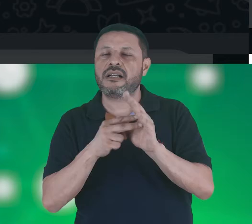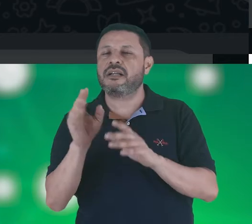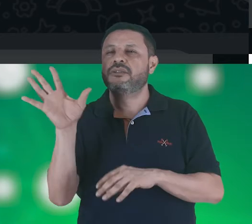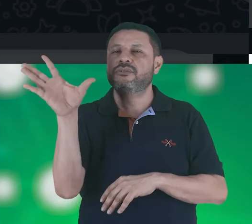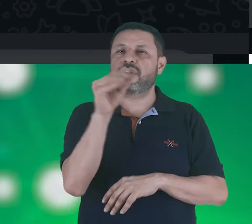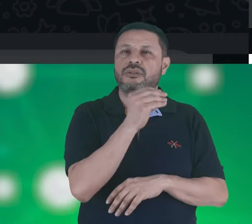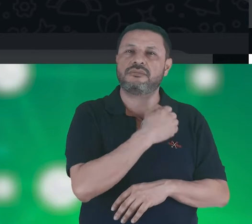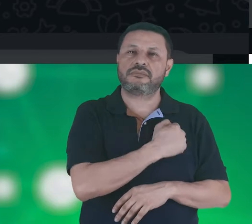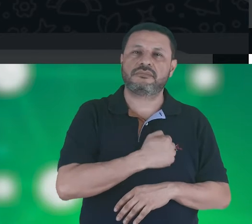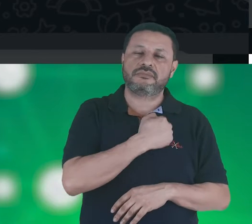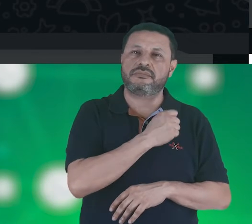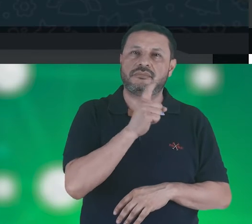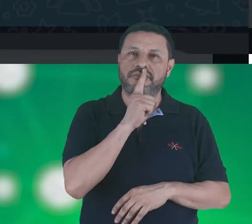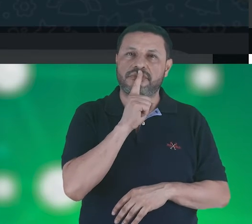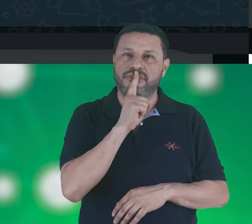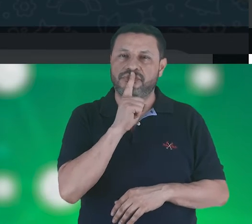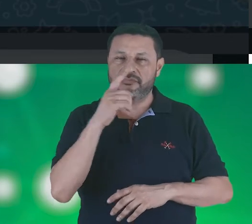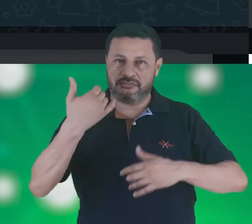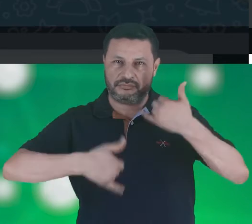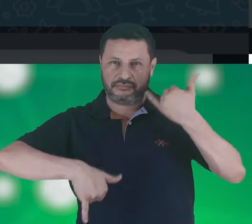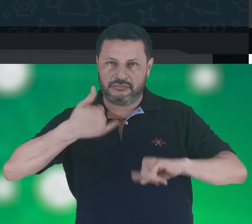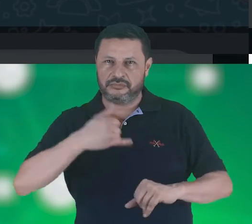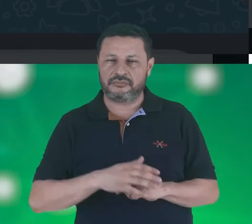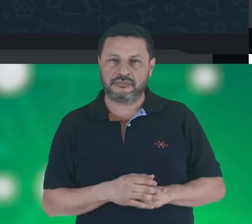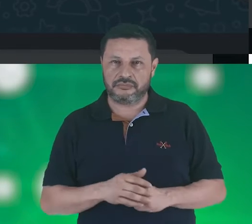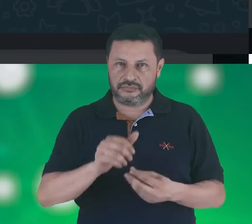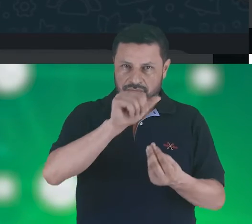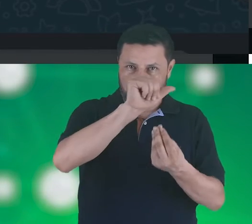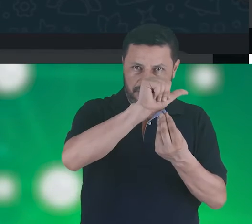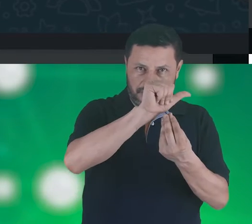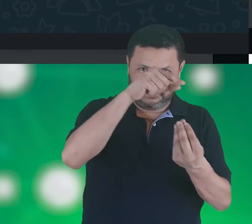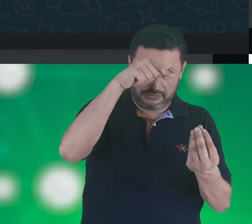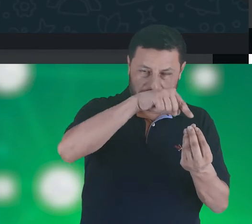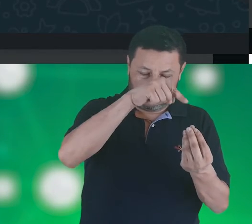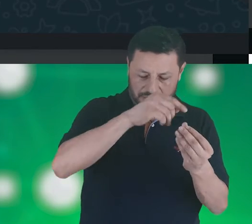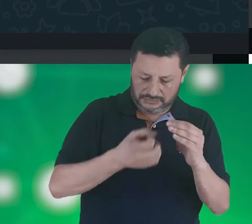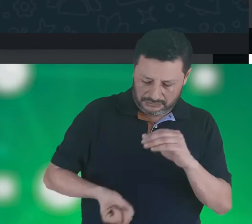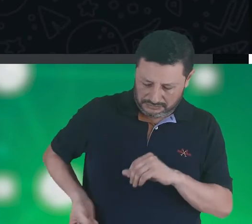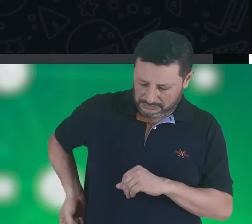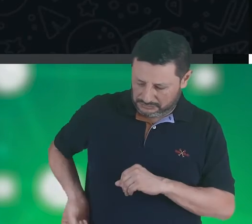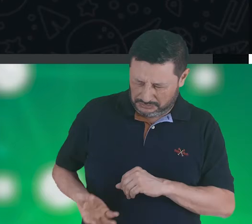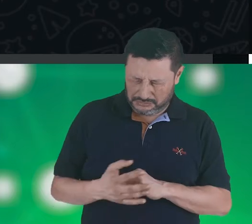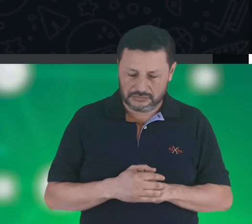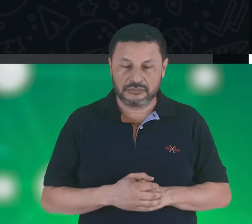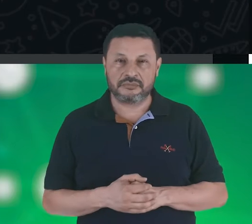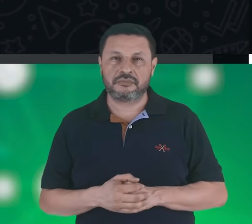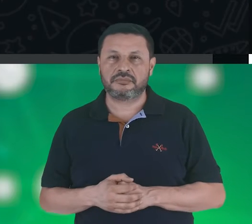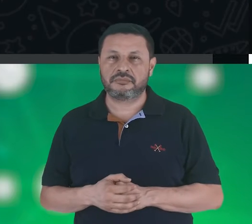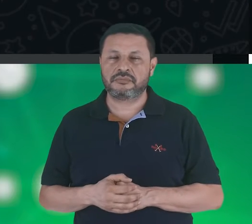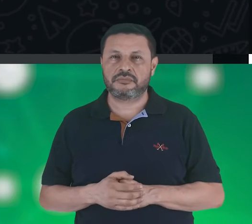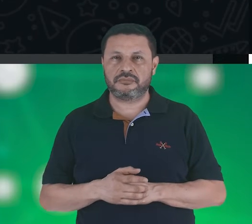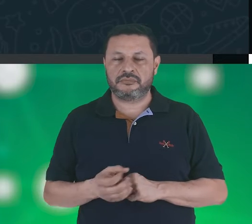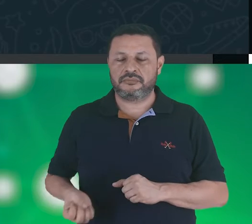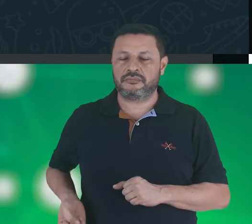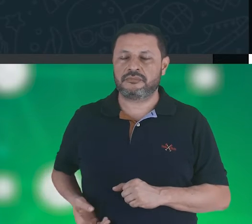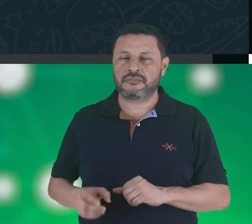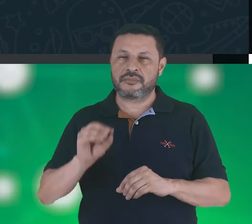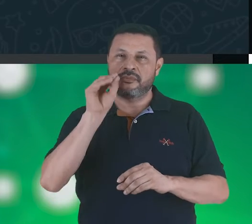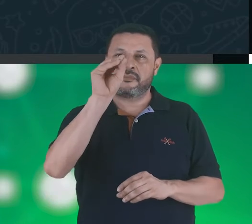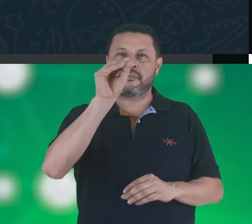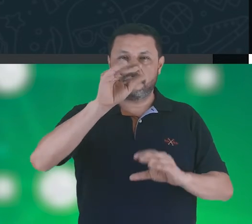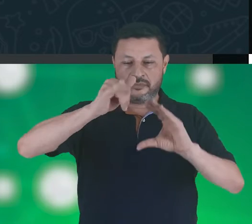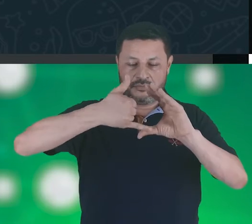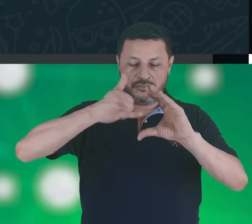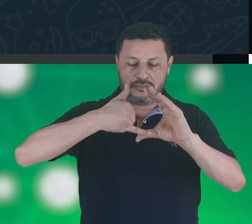silencio por favor, juegue, para que el equipo A realice su primer lanzamiento, el cual es enviado por